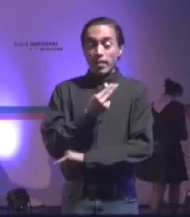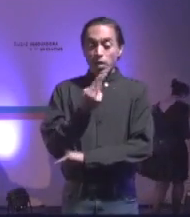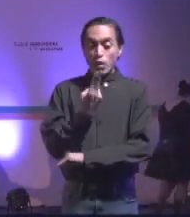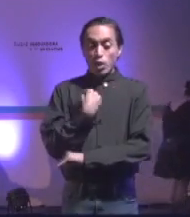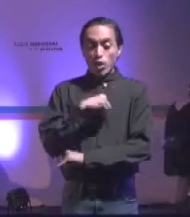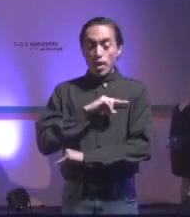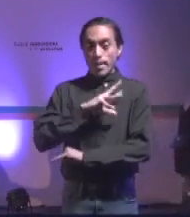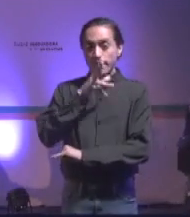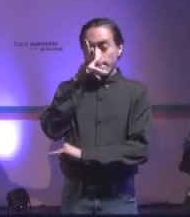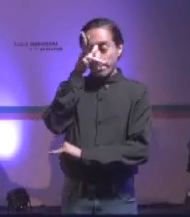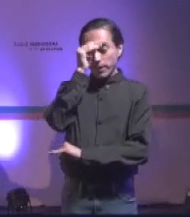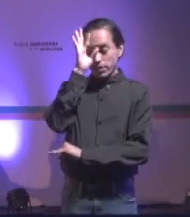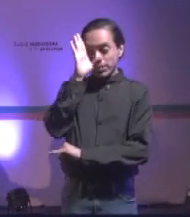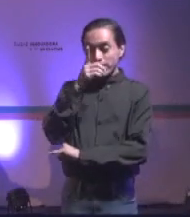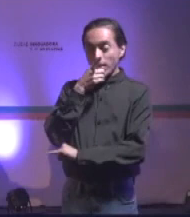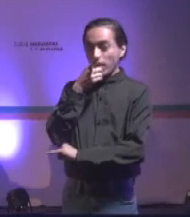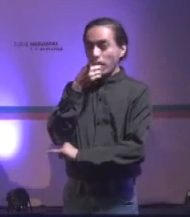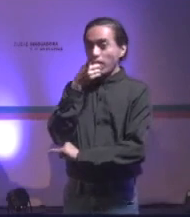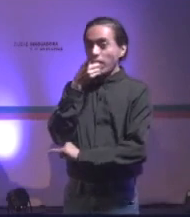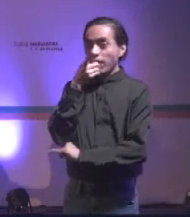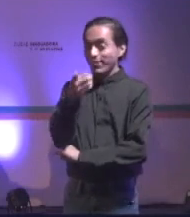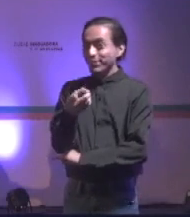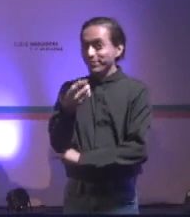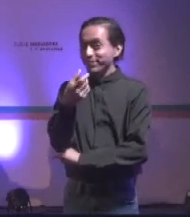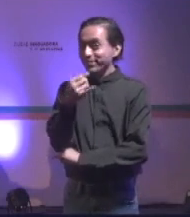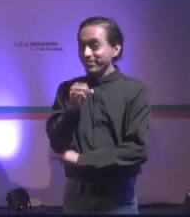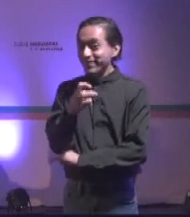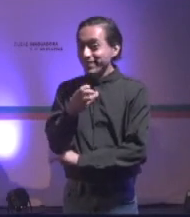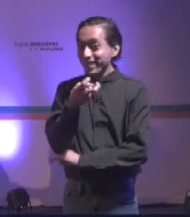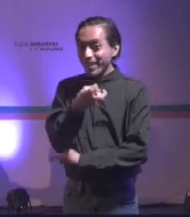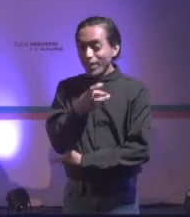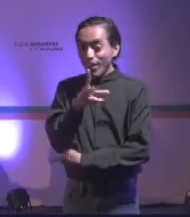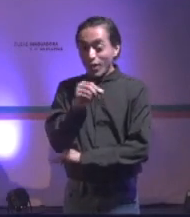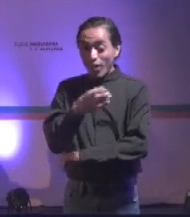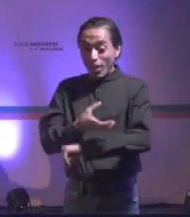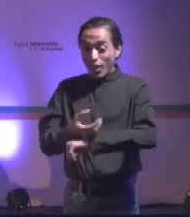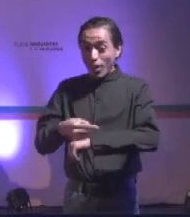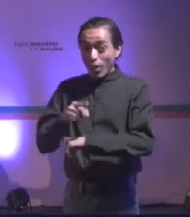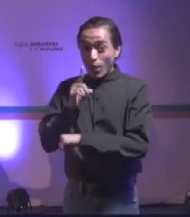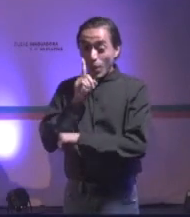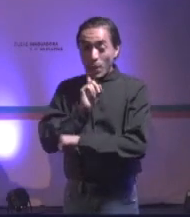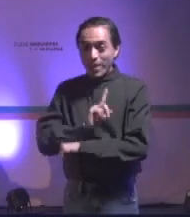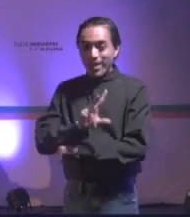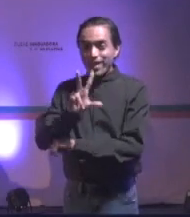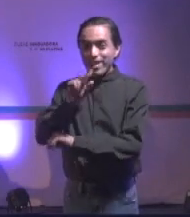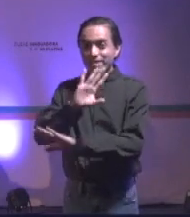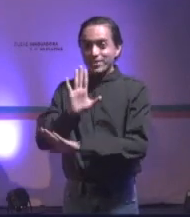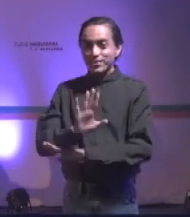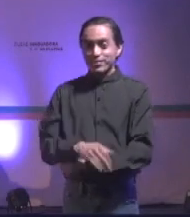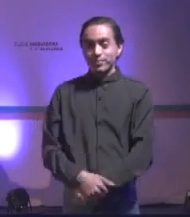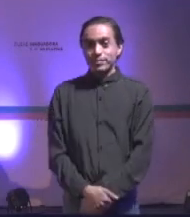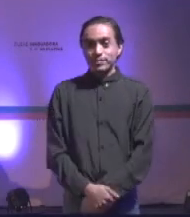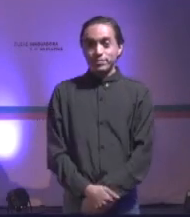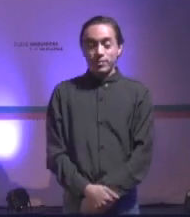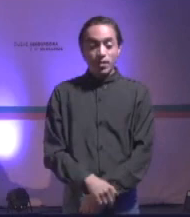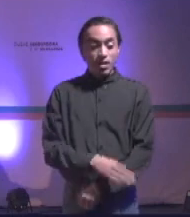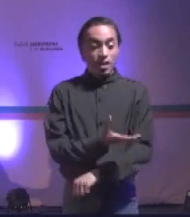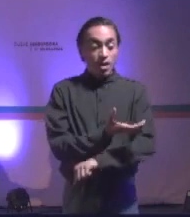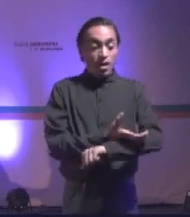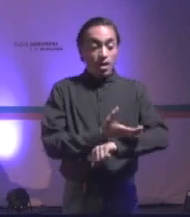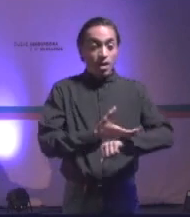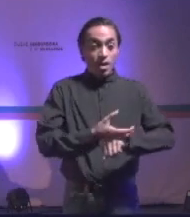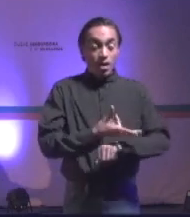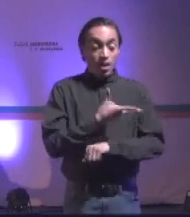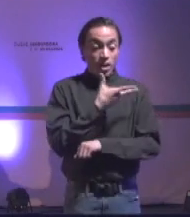todos y decirle, compa, así no se trata la compañera, así no se trata al compañero,